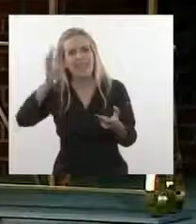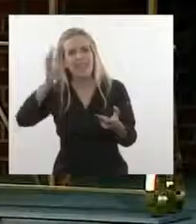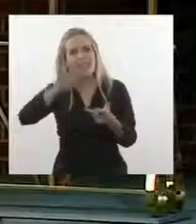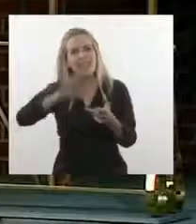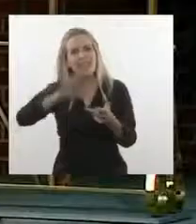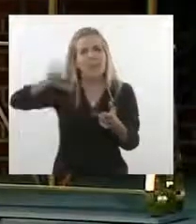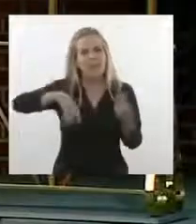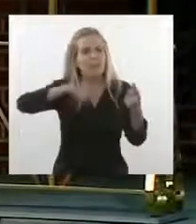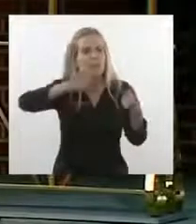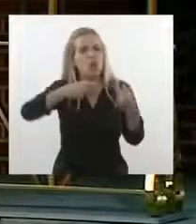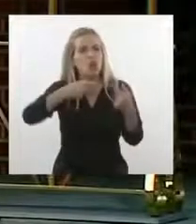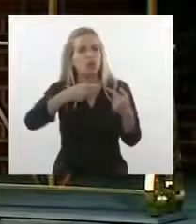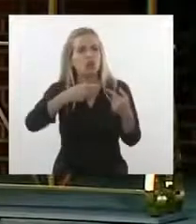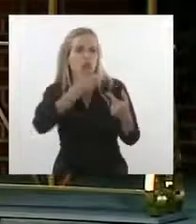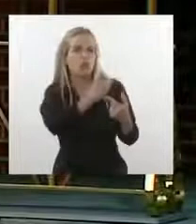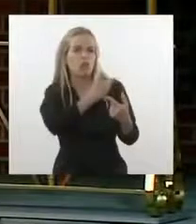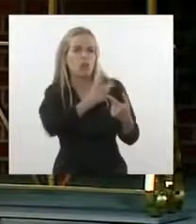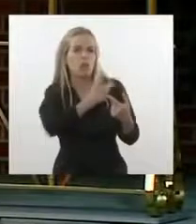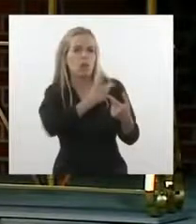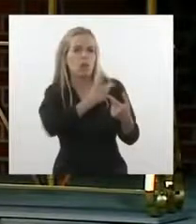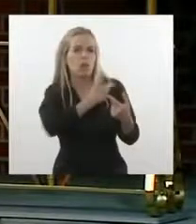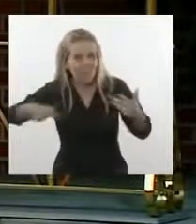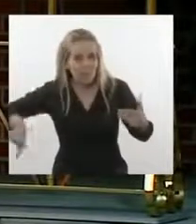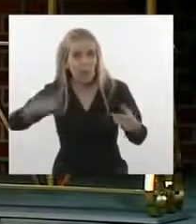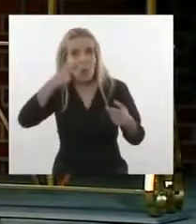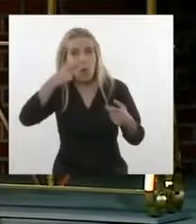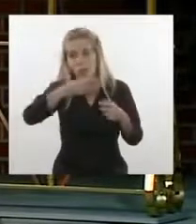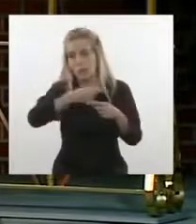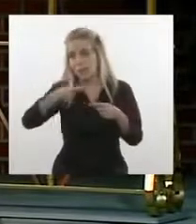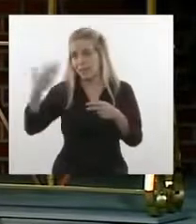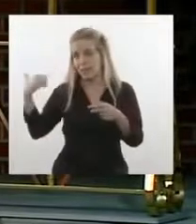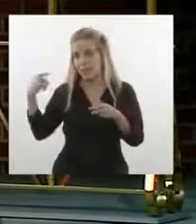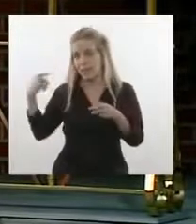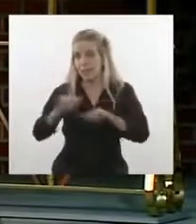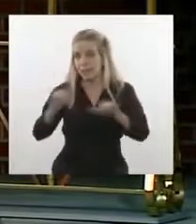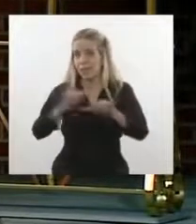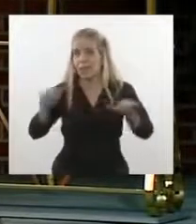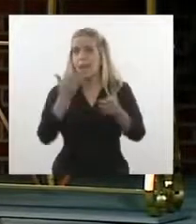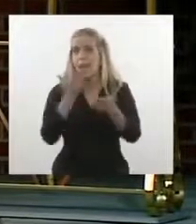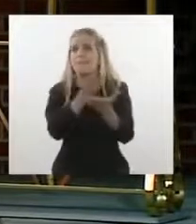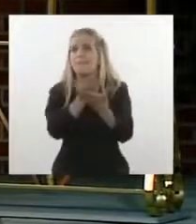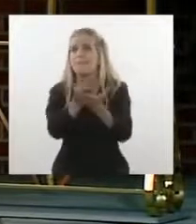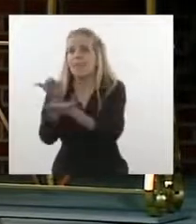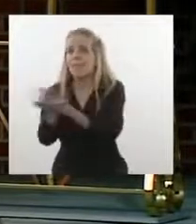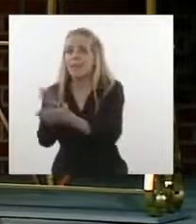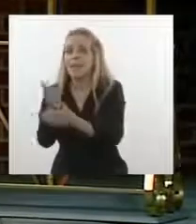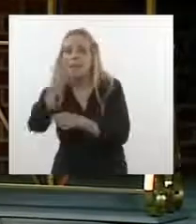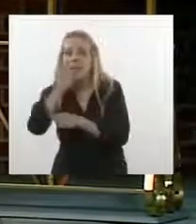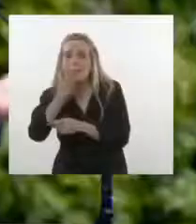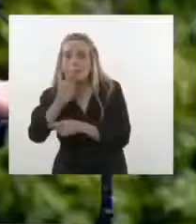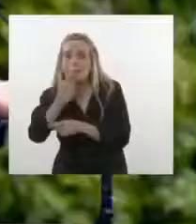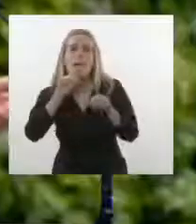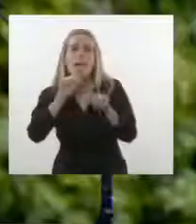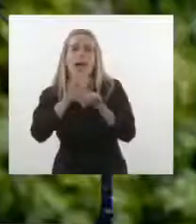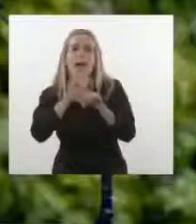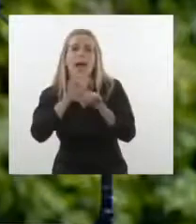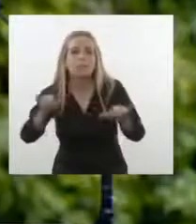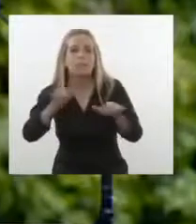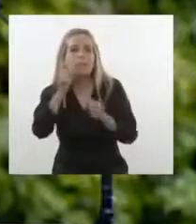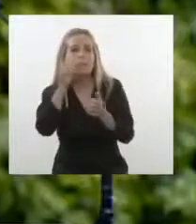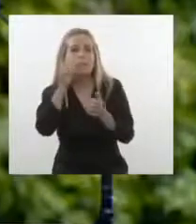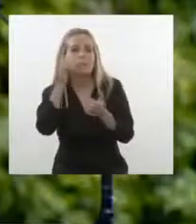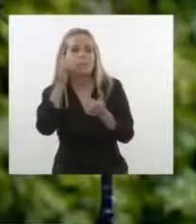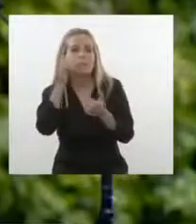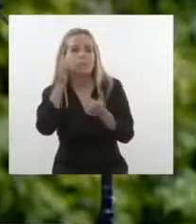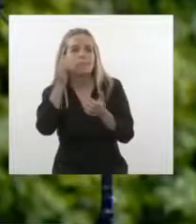muchos líderes han estado abriendo durante estas últimas semanas, es precisamente liberalizar las patentes. España ha presentado,